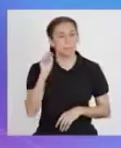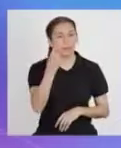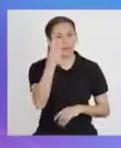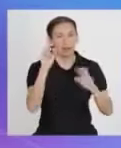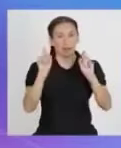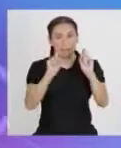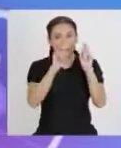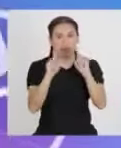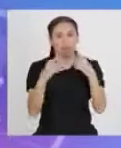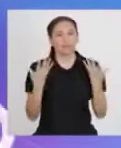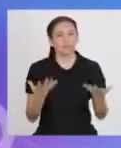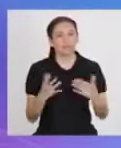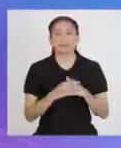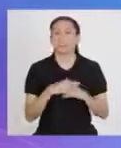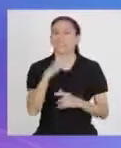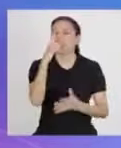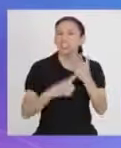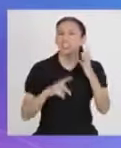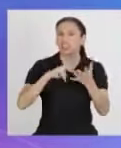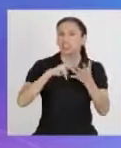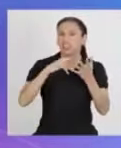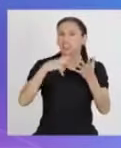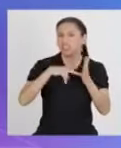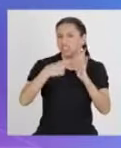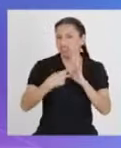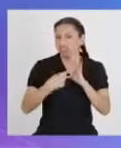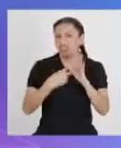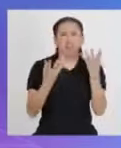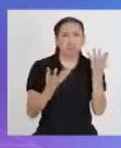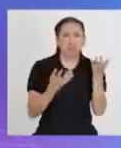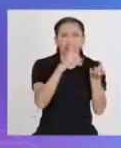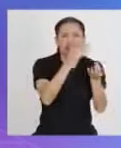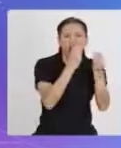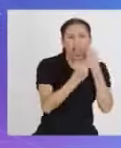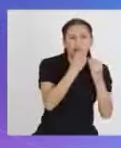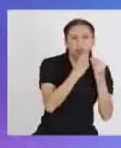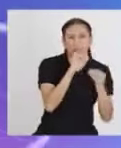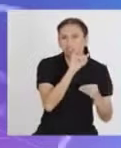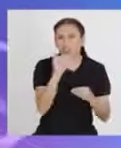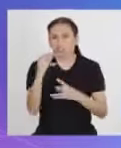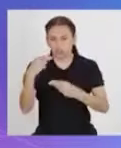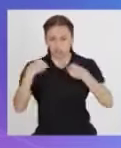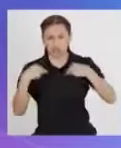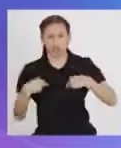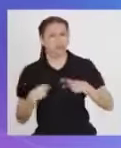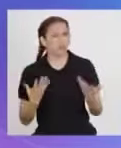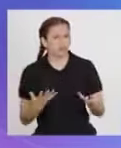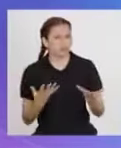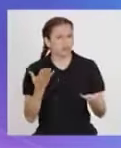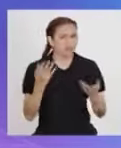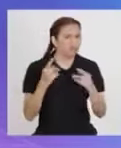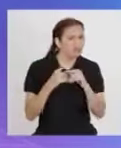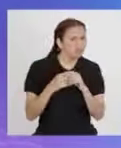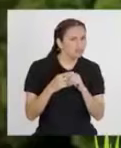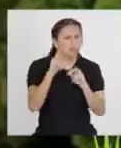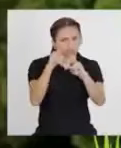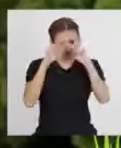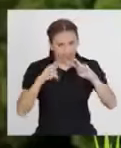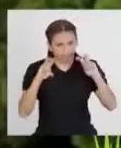La pregunta es, ¿qué diferencia existe entre alimentarse y nutrirse a investigar?